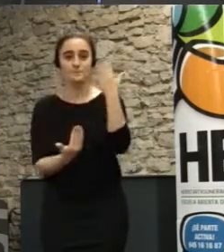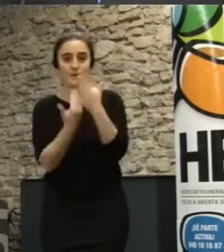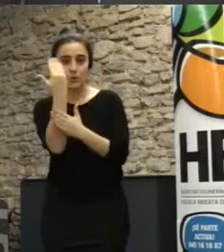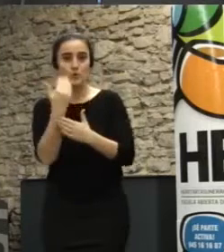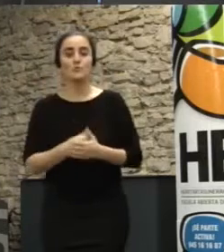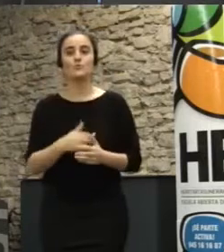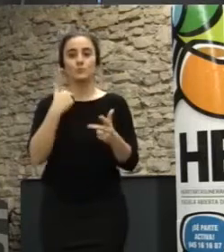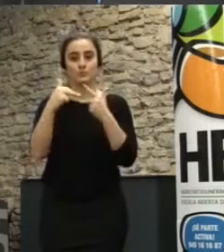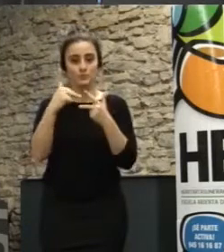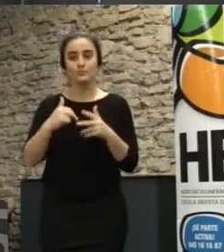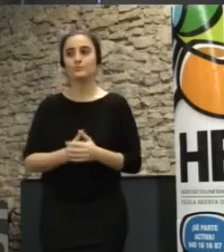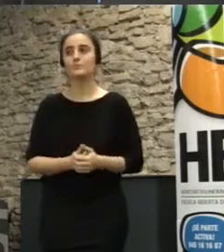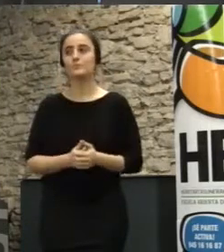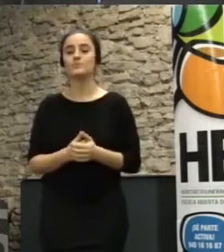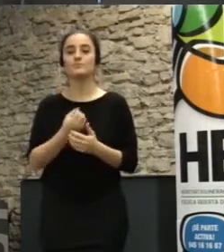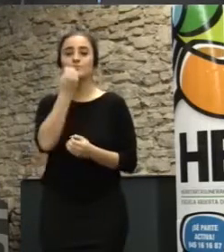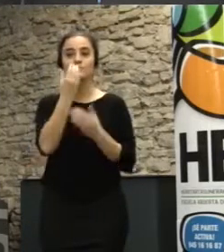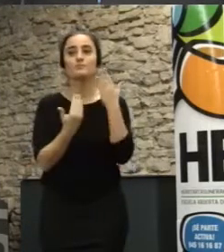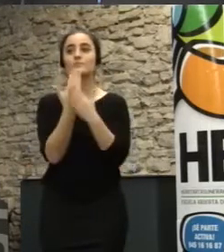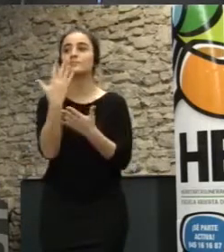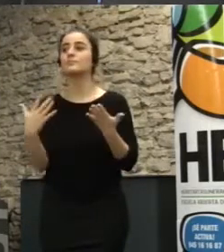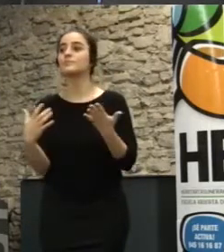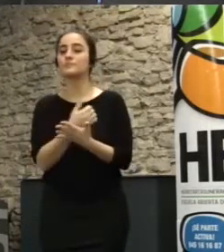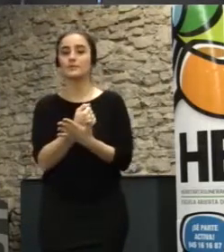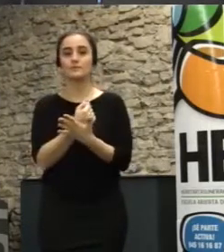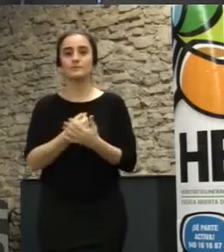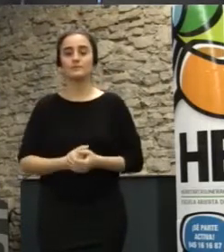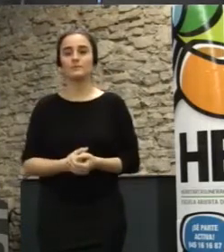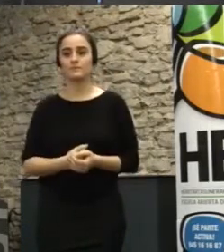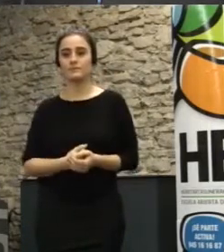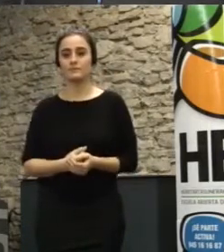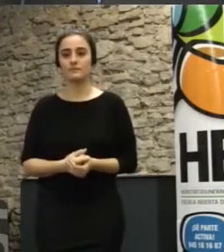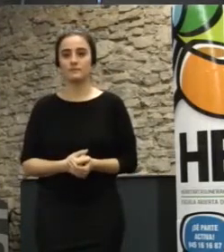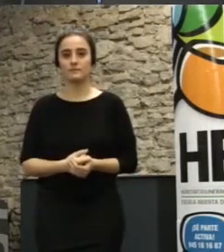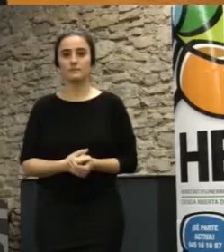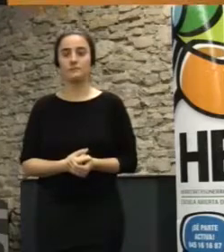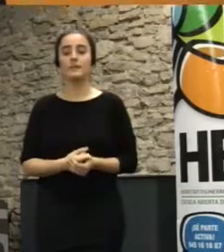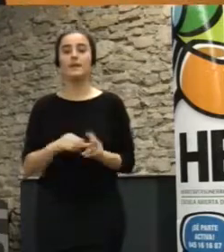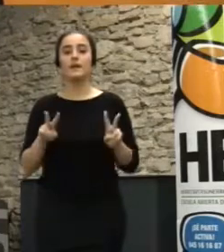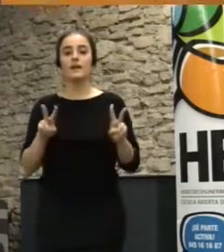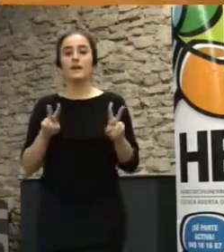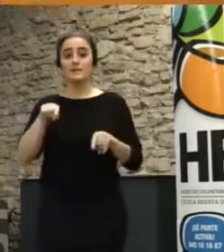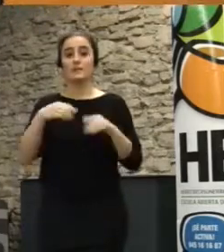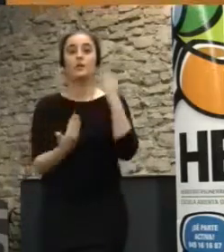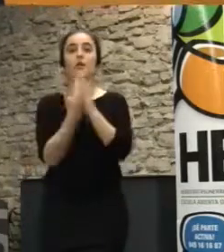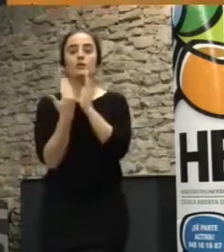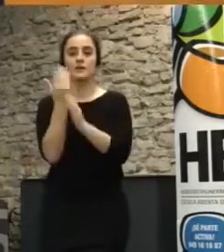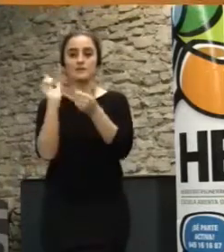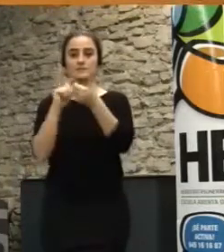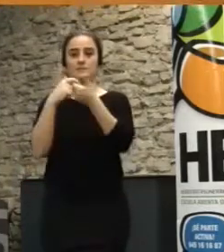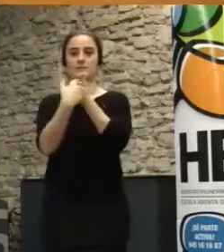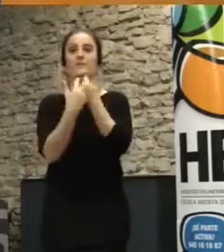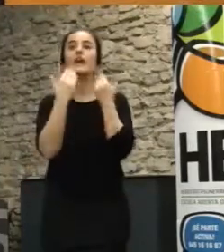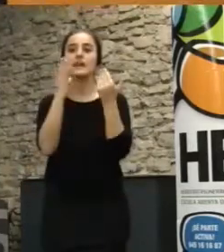egunon Isabel Martínez, partaide txari buruzko jarrunal dionetara etortxe